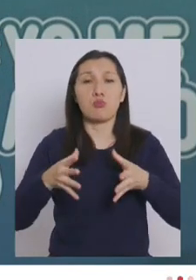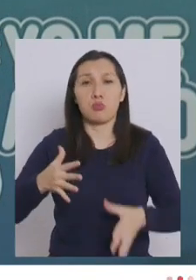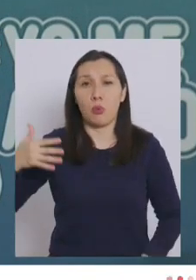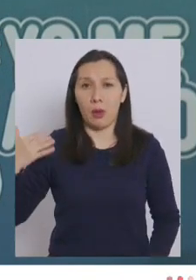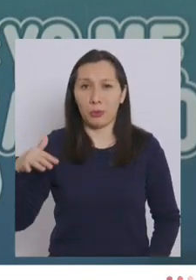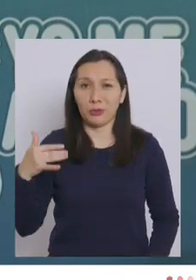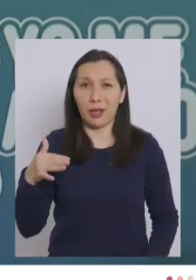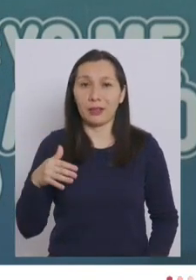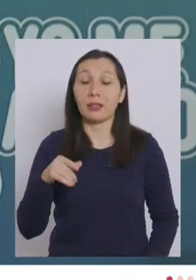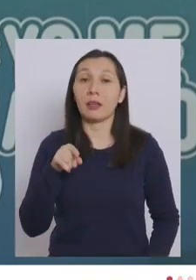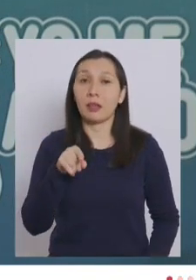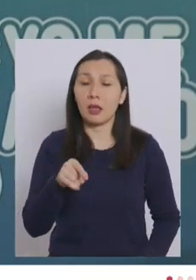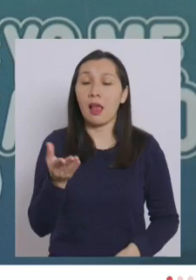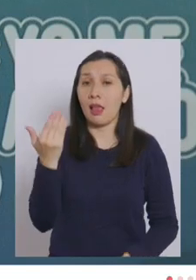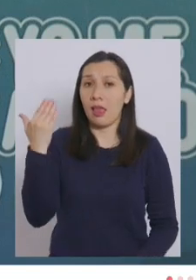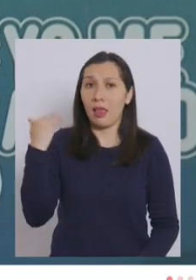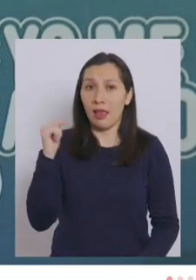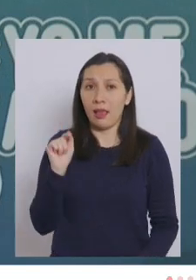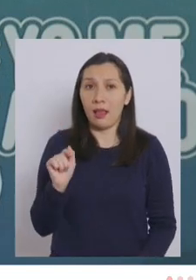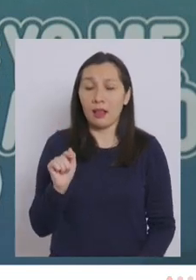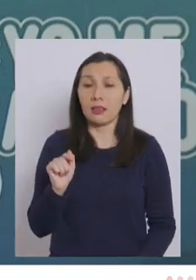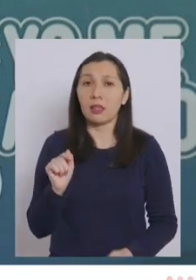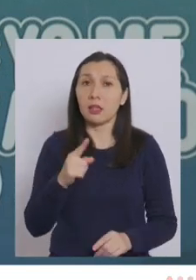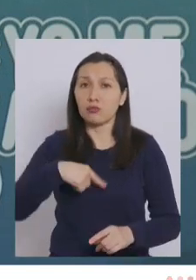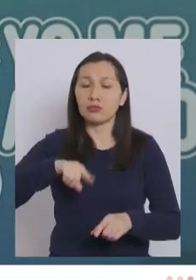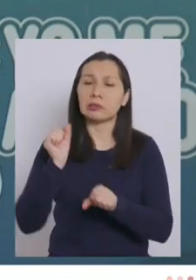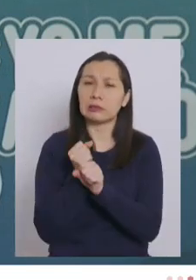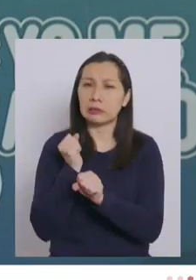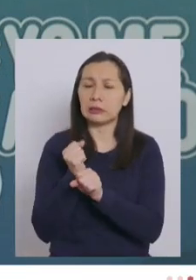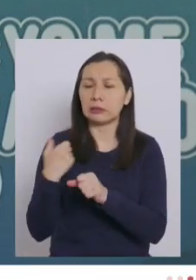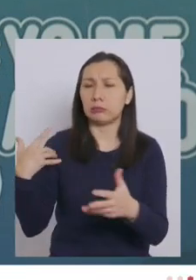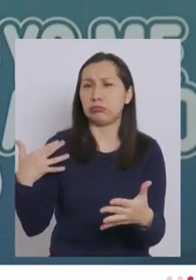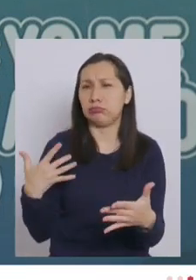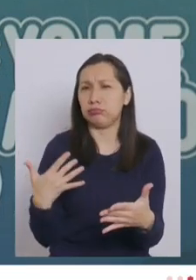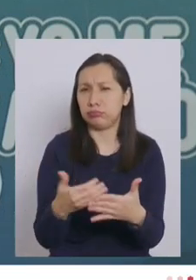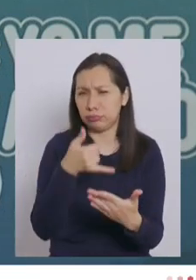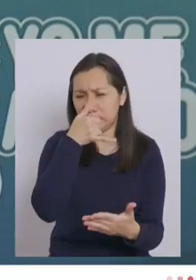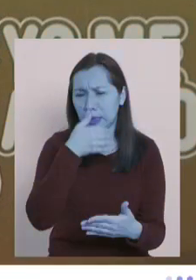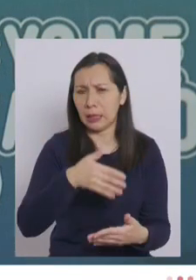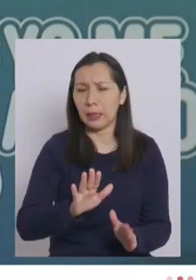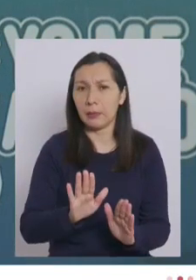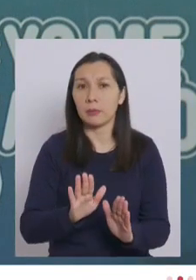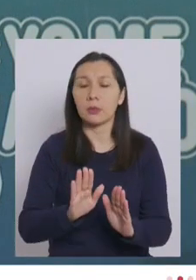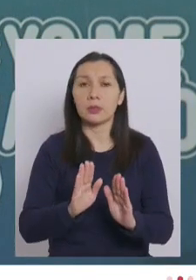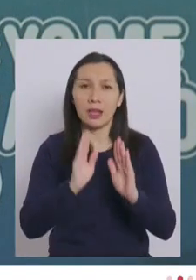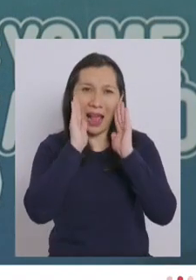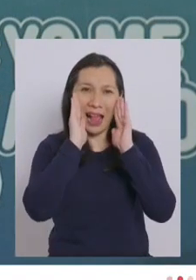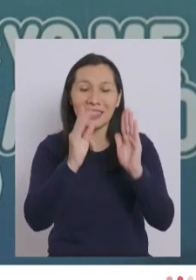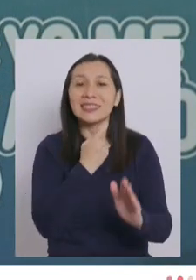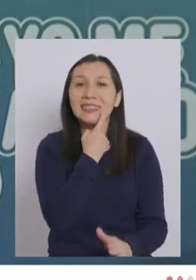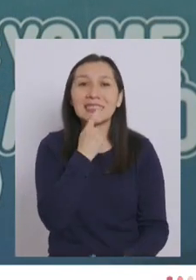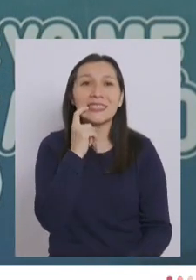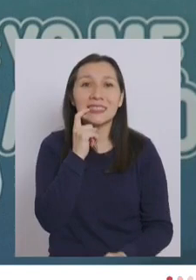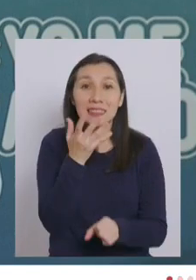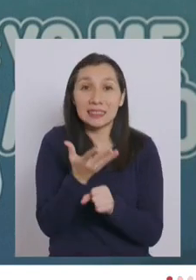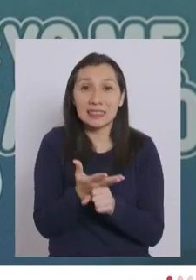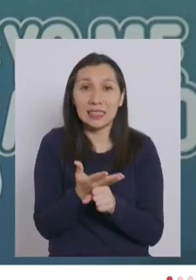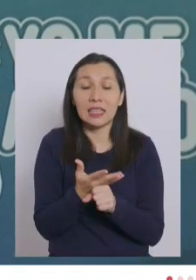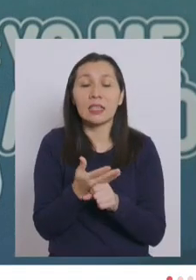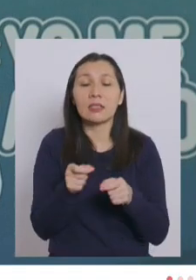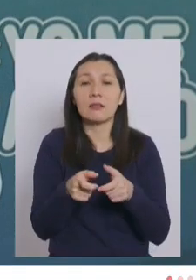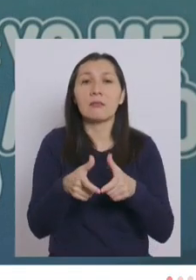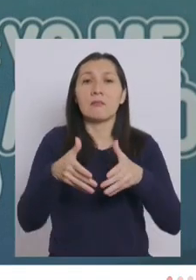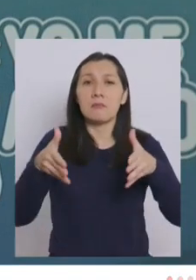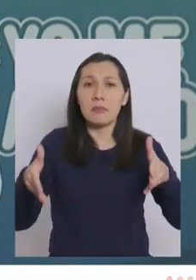importante y que veníamos, en el cual veníamos trabajando hace mucho tiempo. La atención dental disponible se